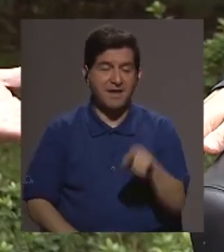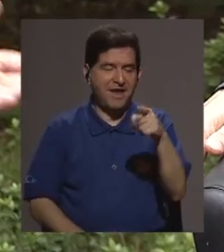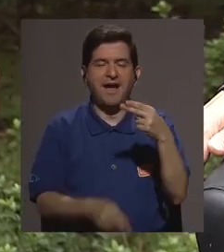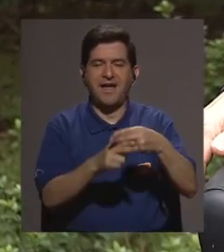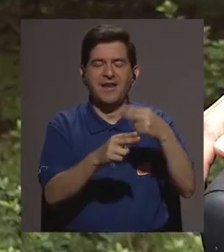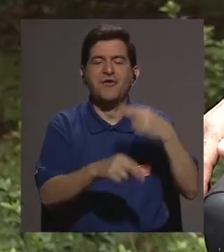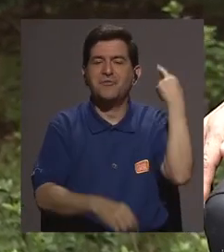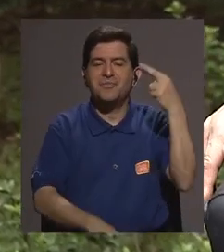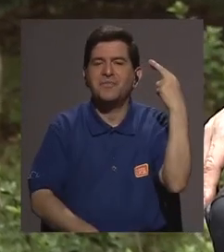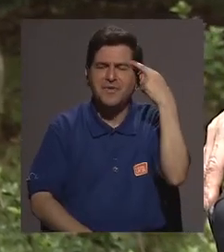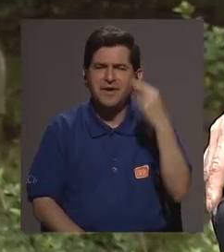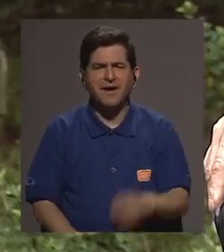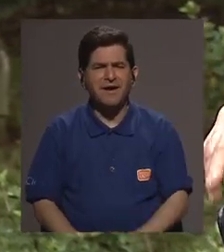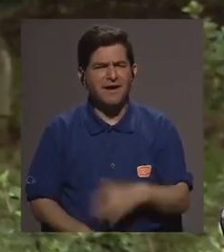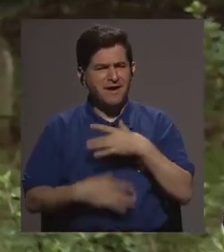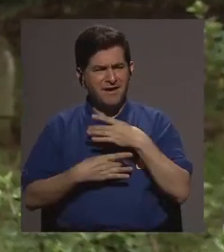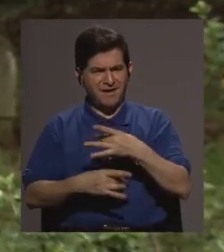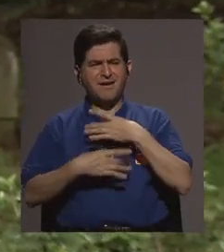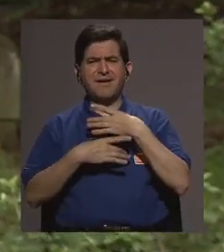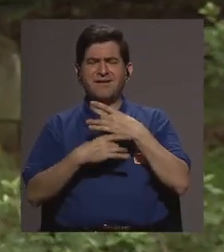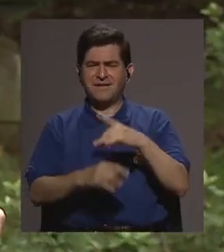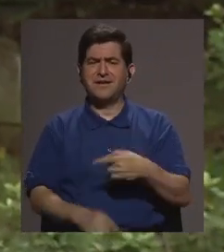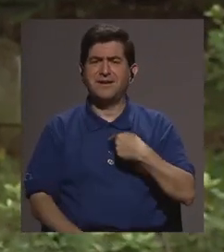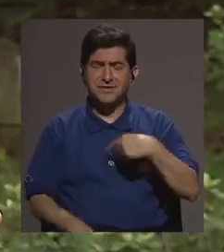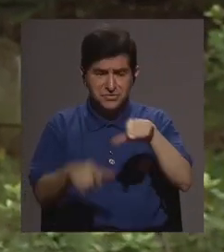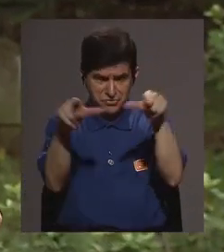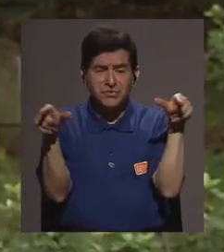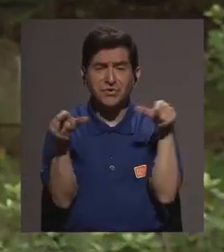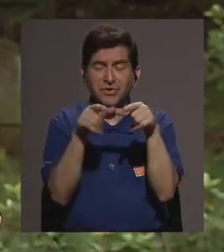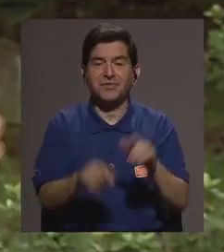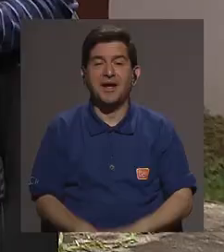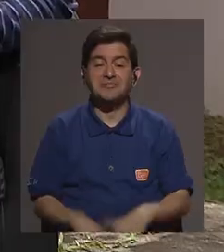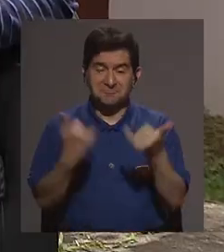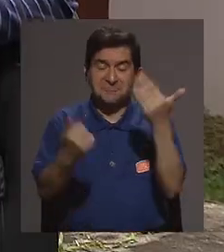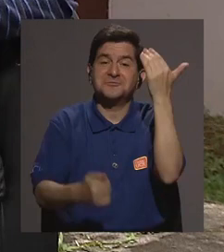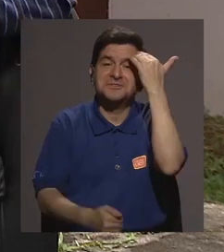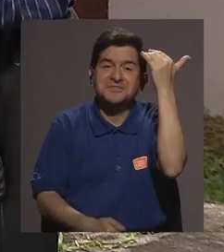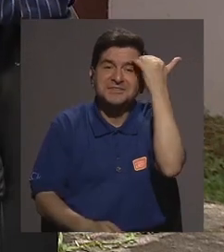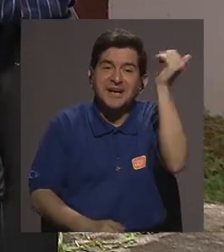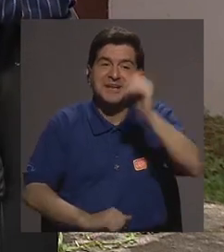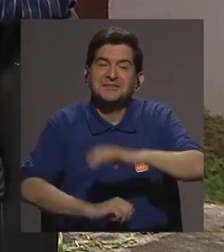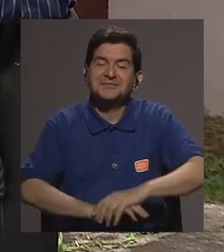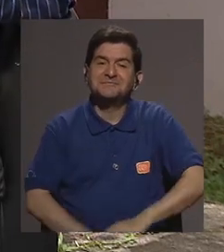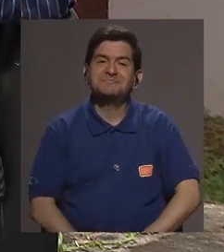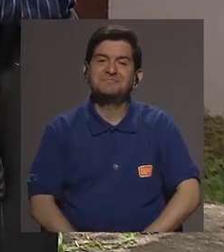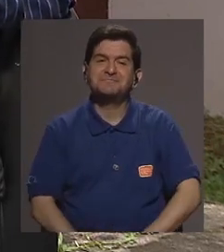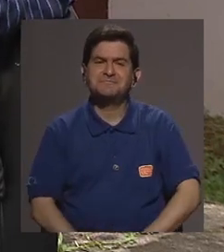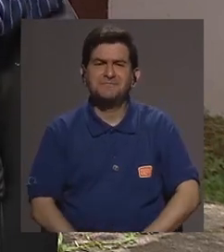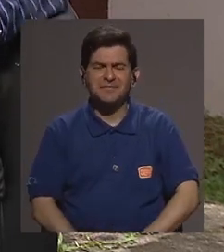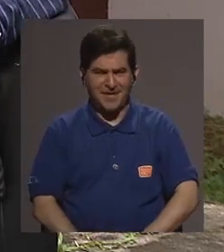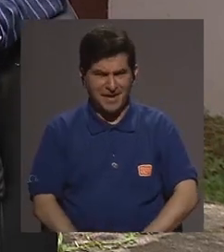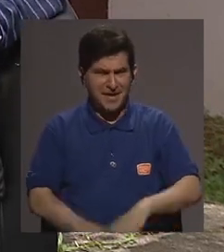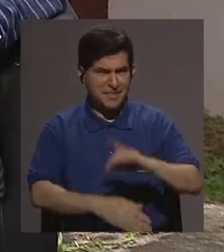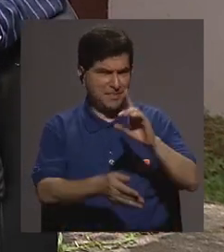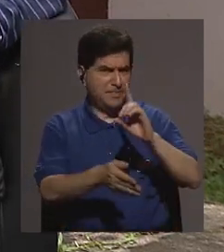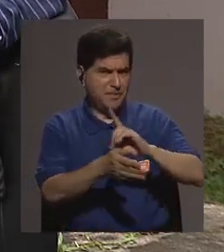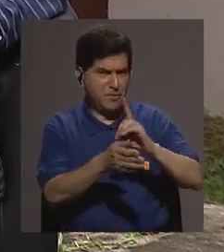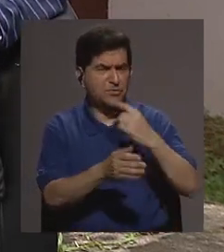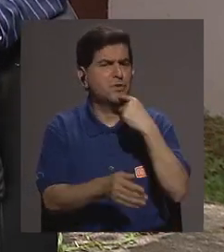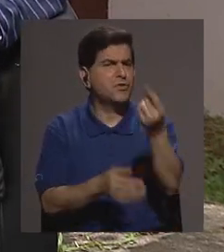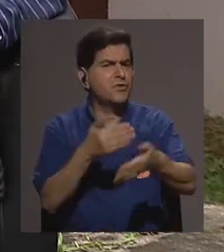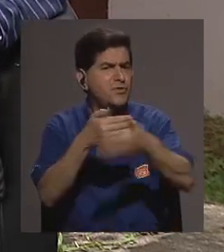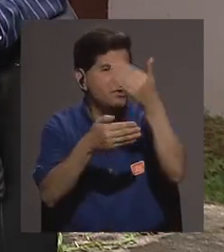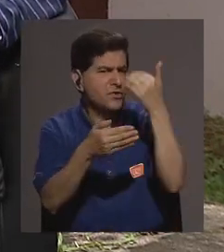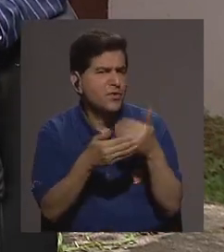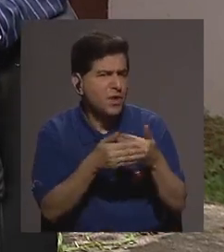malaria entonces le pusieron Paraíso por eso también Ay, oye, qué interesante pues yo soy de Paraíso Pues ahí lo tienes No lo sabía Doctor, y